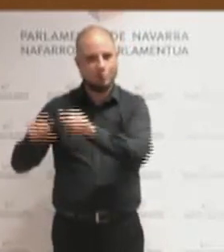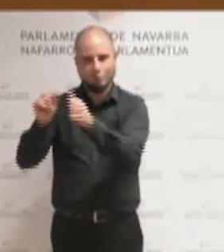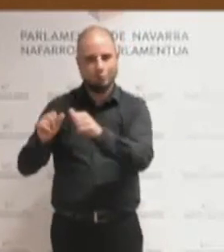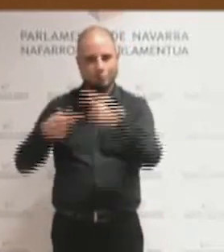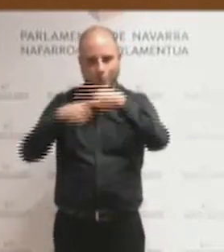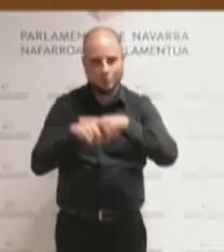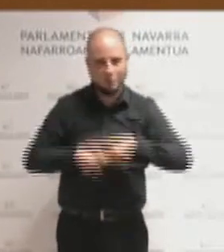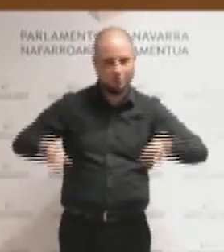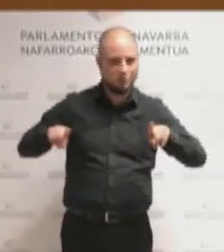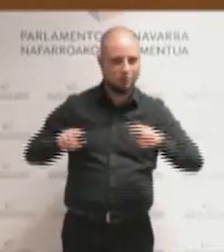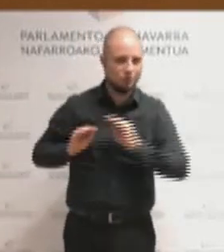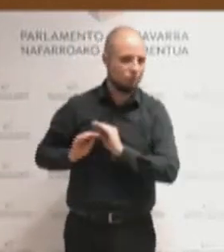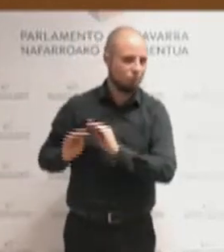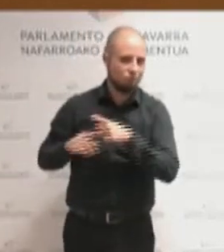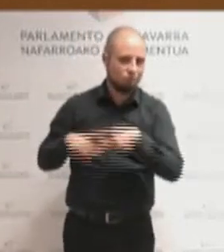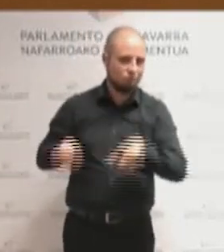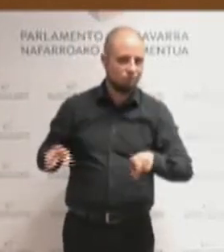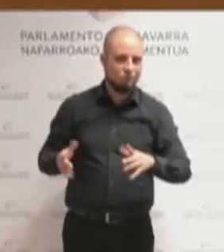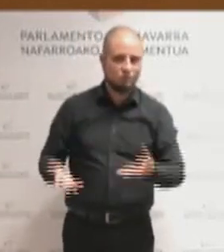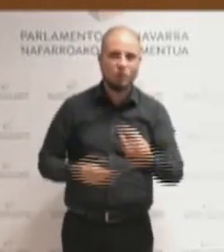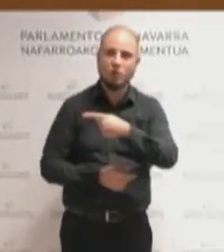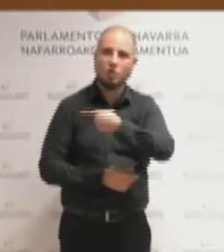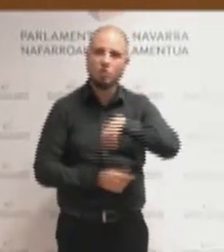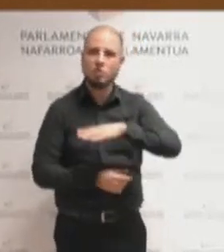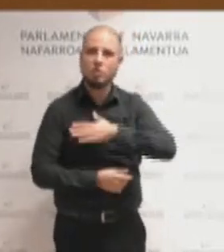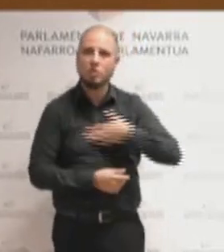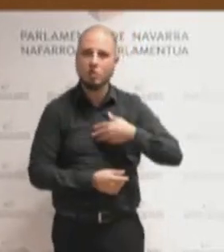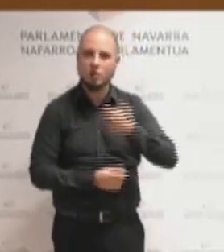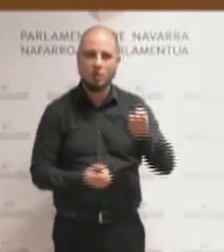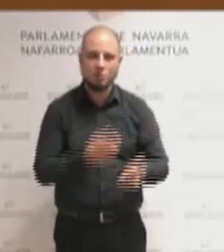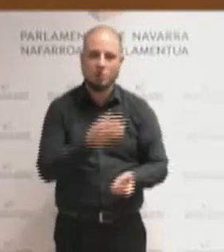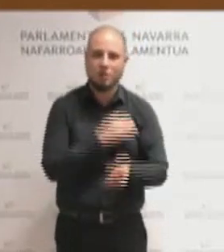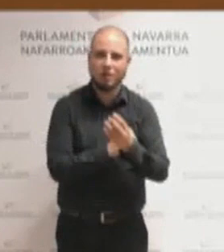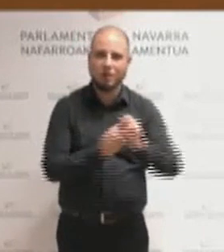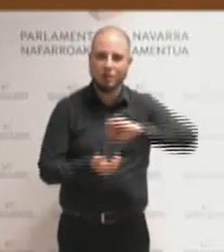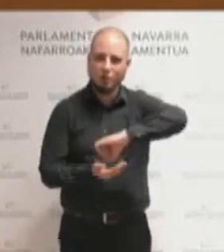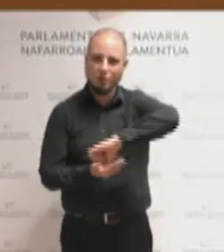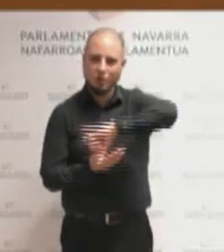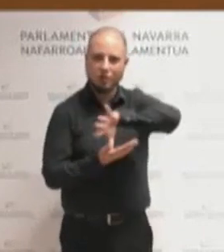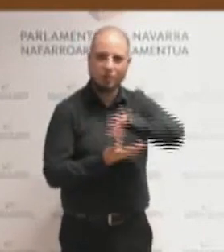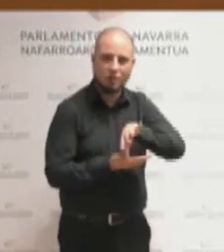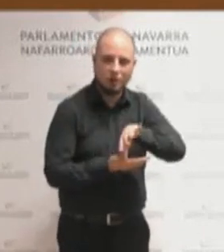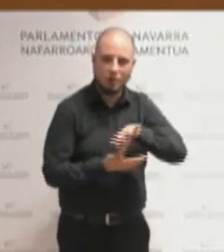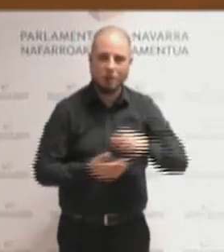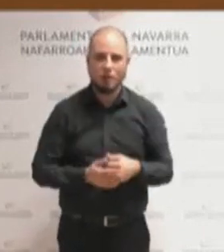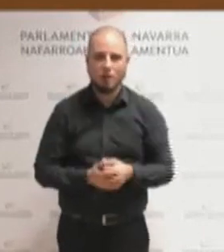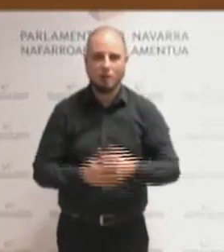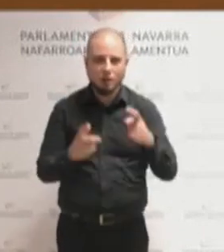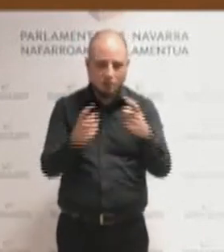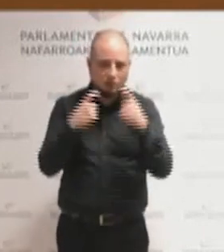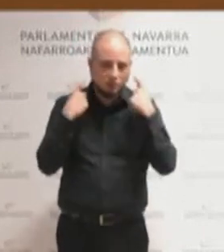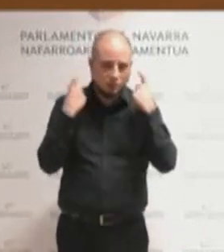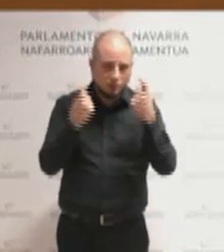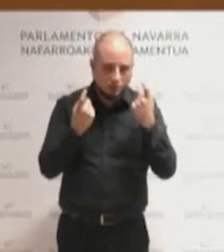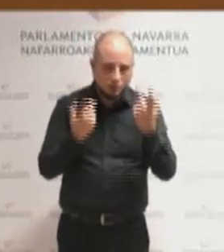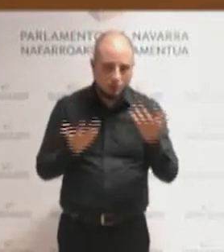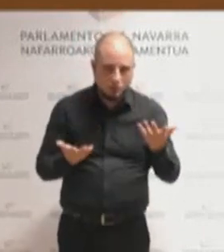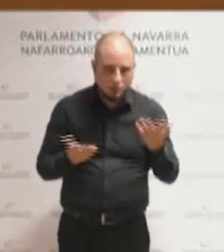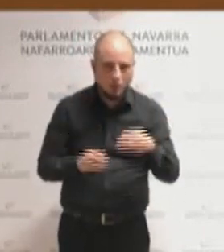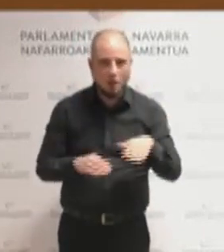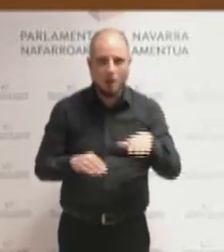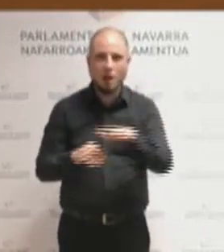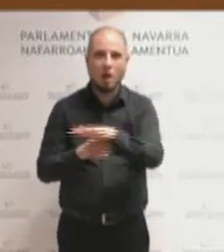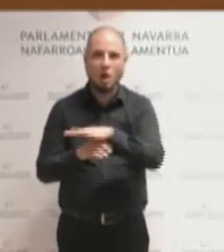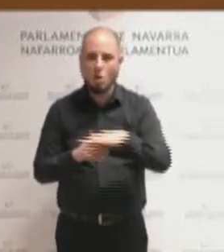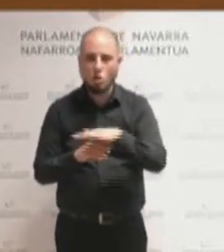Apostamos claramente por un modelo de generación descentralizada. Apostamos por acercar al máximo los puntos de generación de la